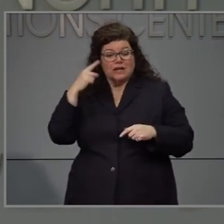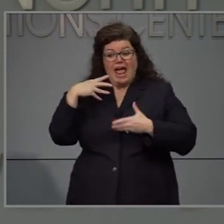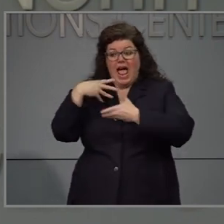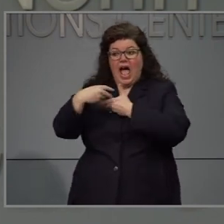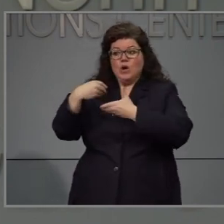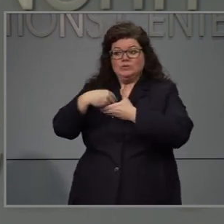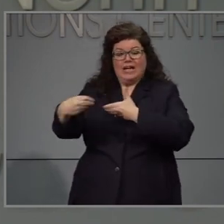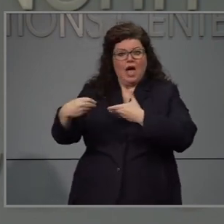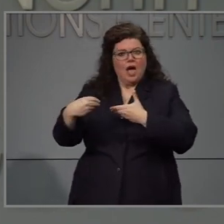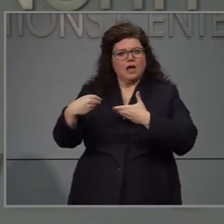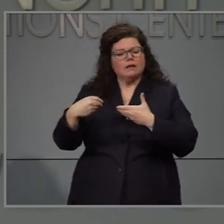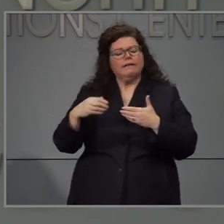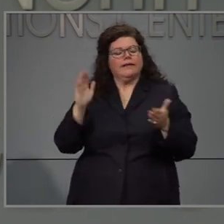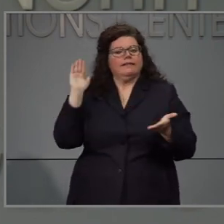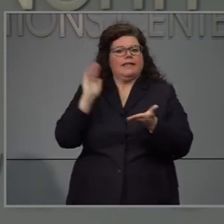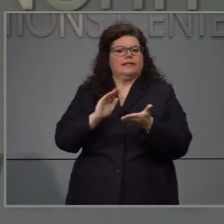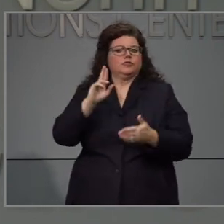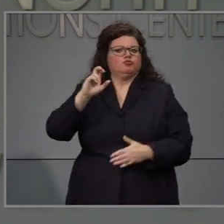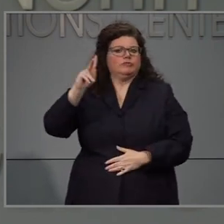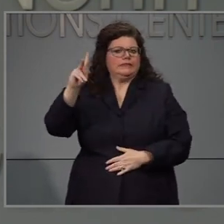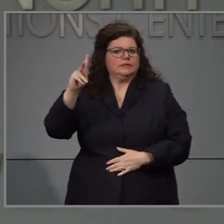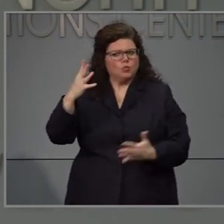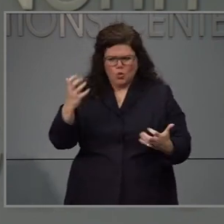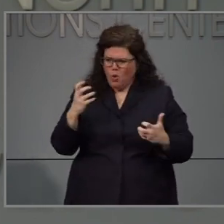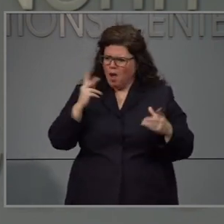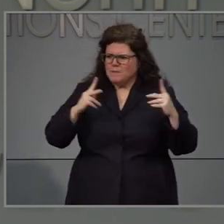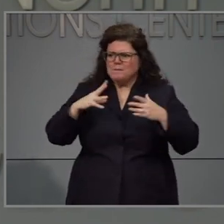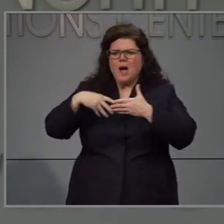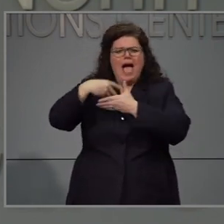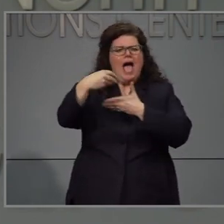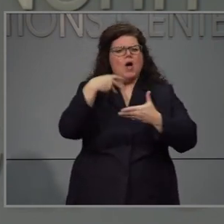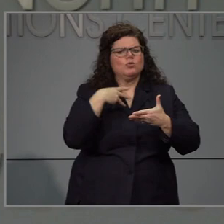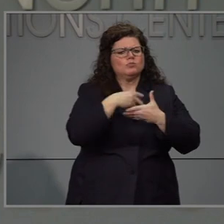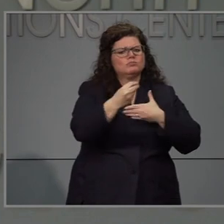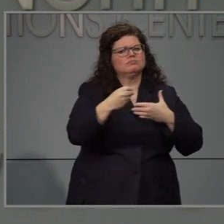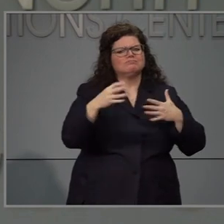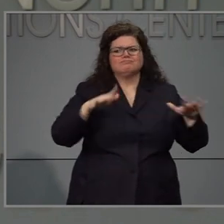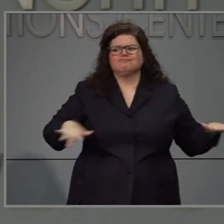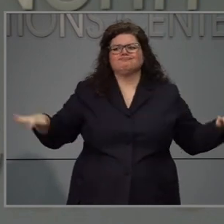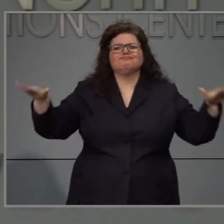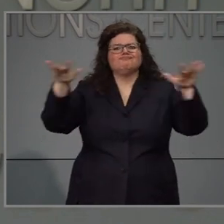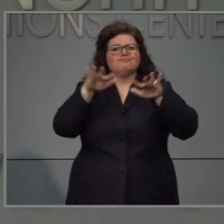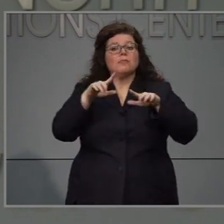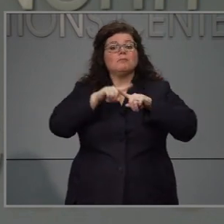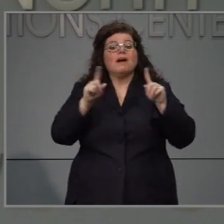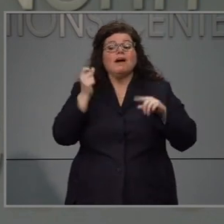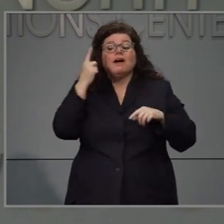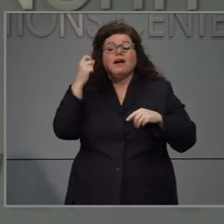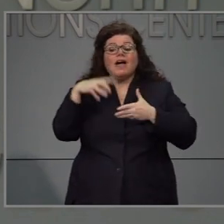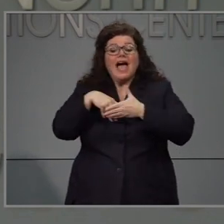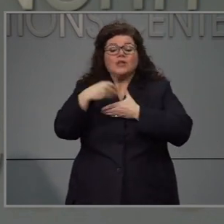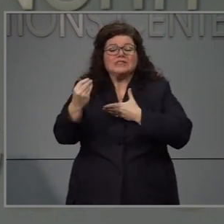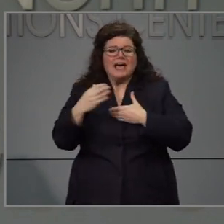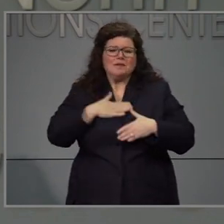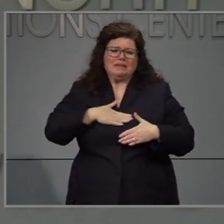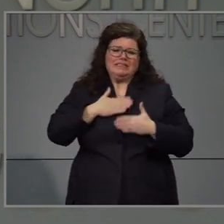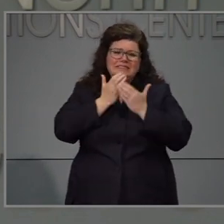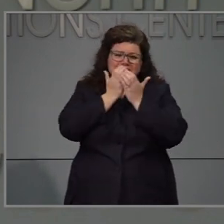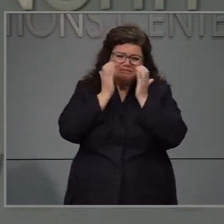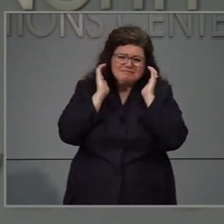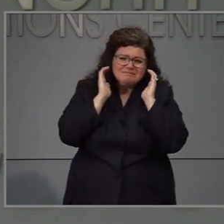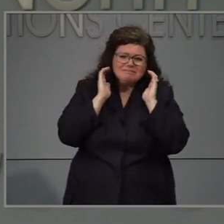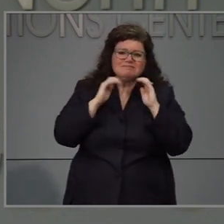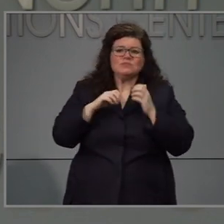probabilidad de propagar el virus cuando están exterior. Si queremos que vayan afuera, pero que